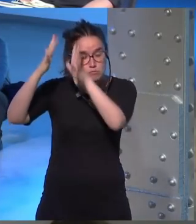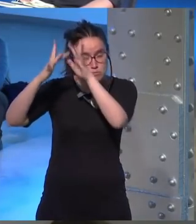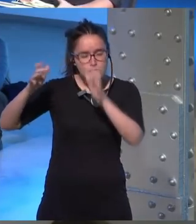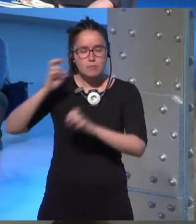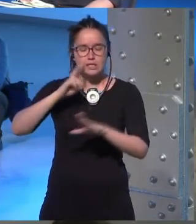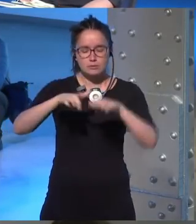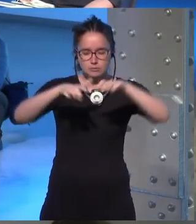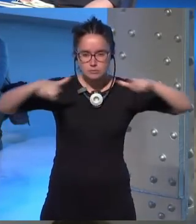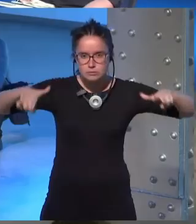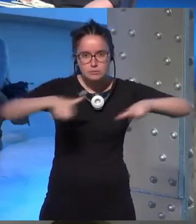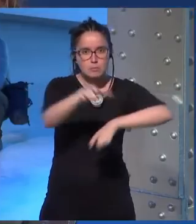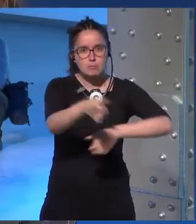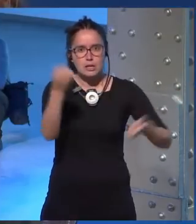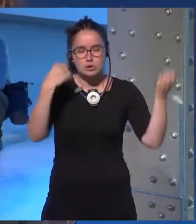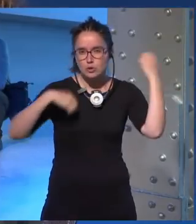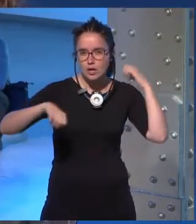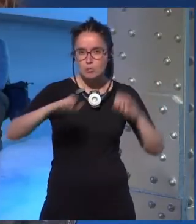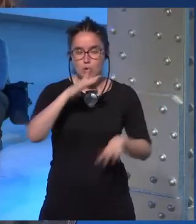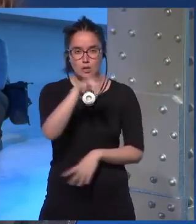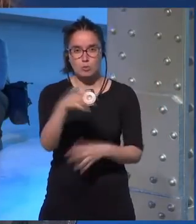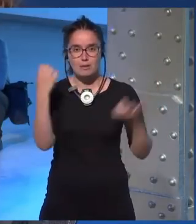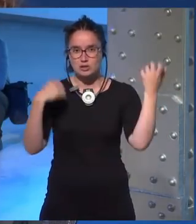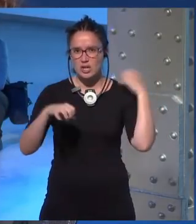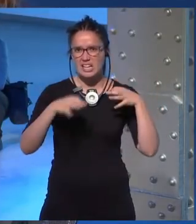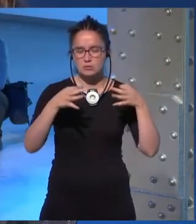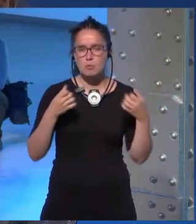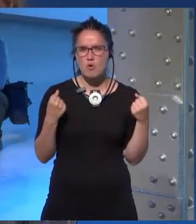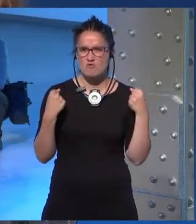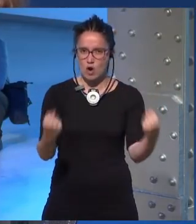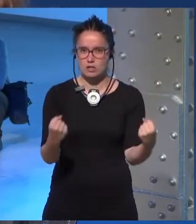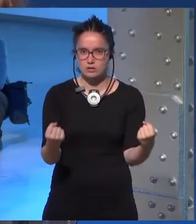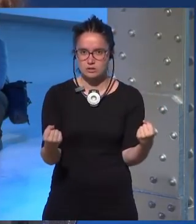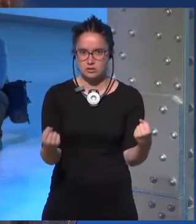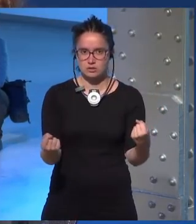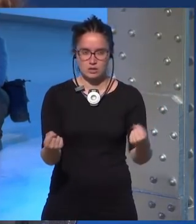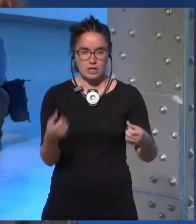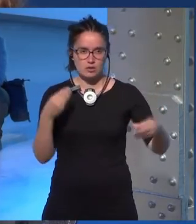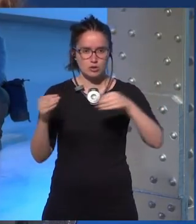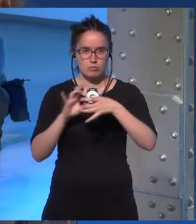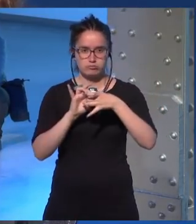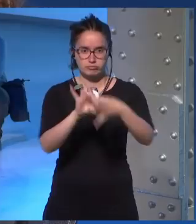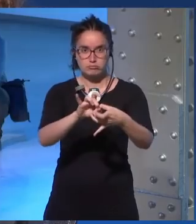escenario primero ves el personaje porque tus personajes son siempre muy potentes y son los que mueven la historia